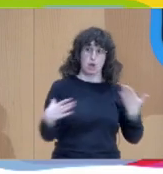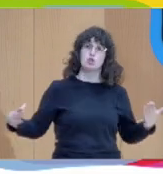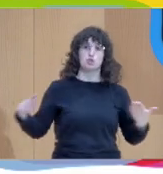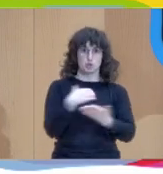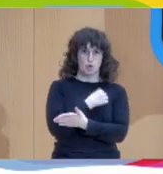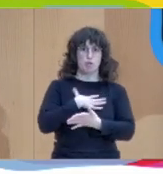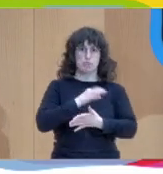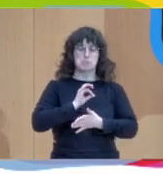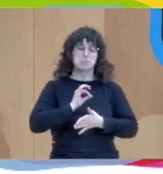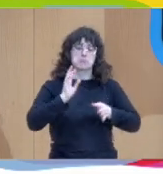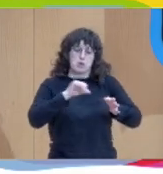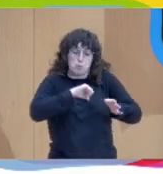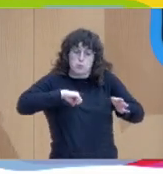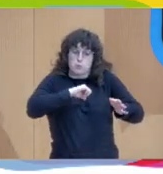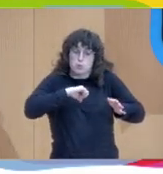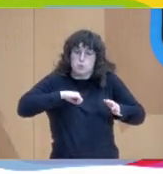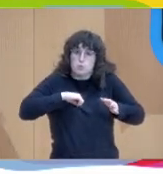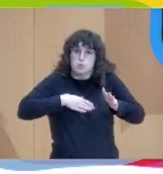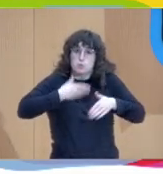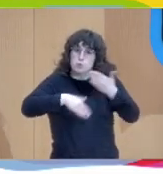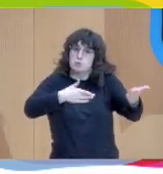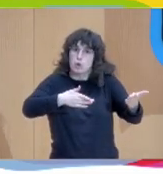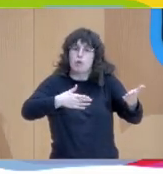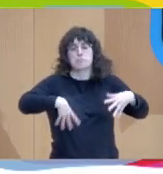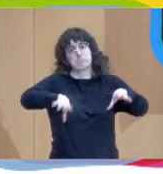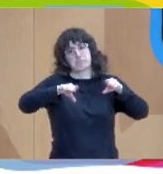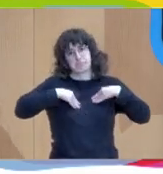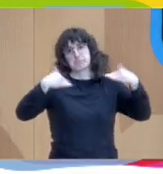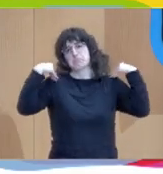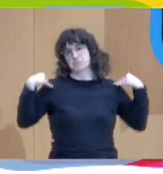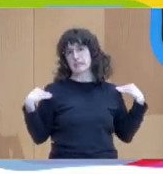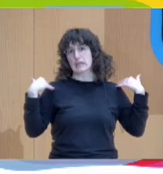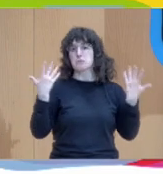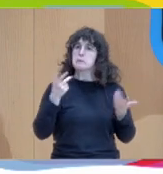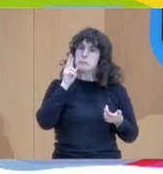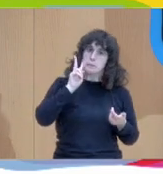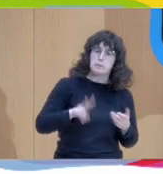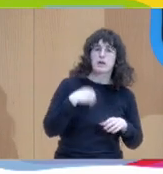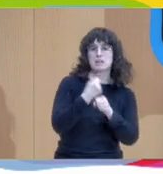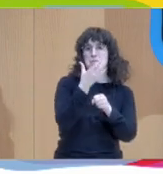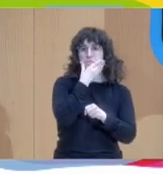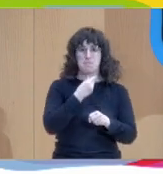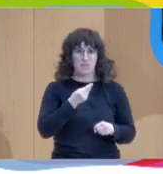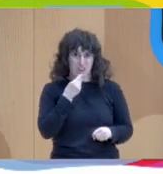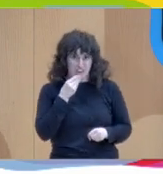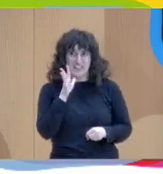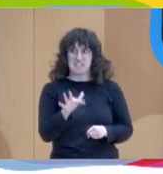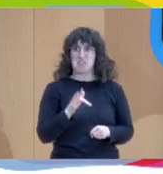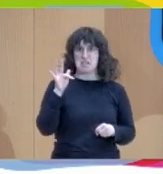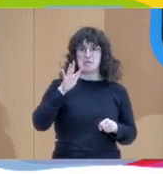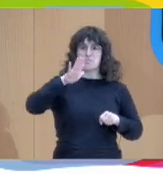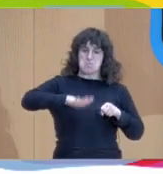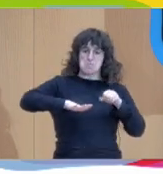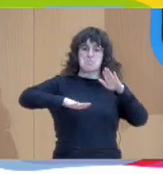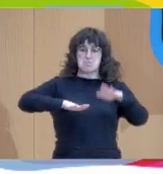procesos. Me parece un trabajo muy bonito, poco a poco. Es un trabajo pausado. A mí me ha aportado muchísima calma en